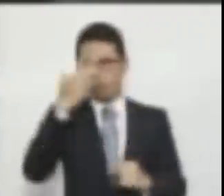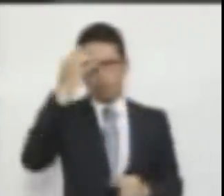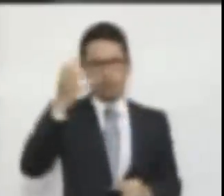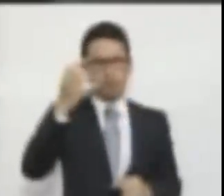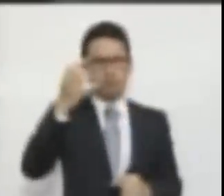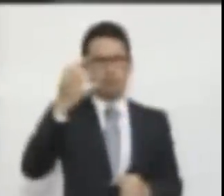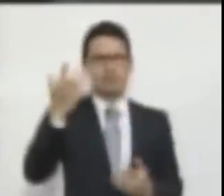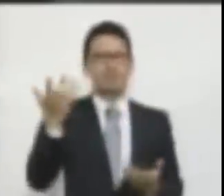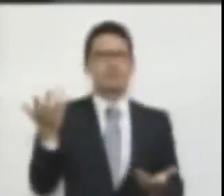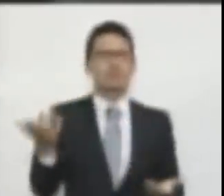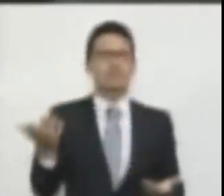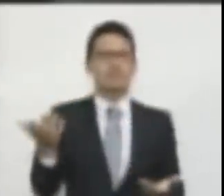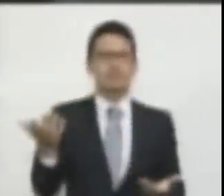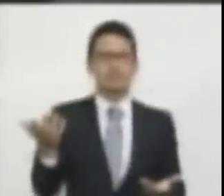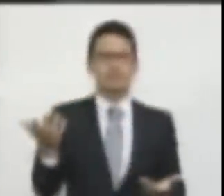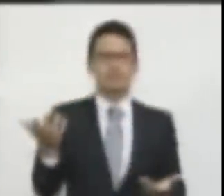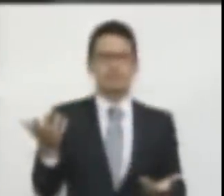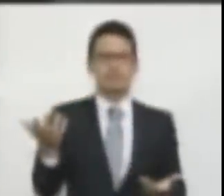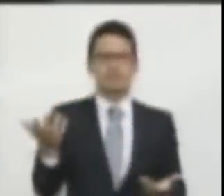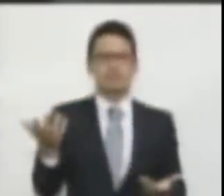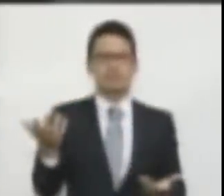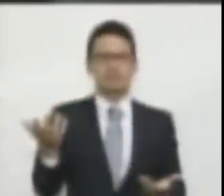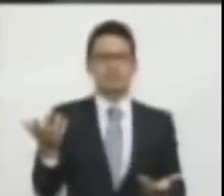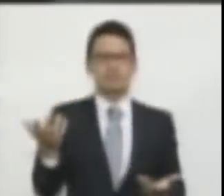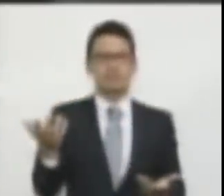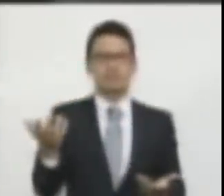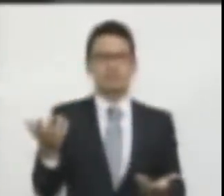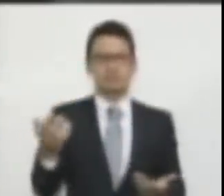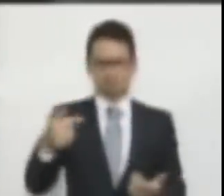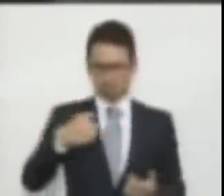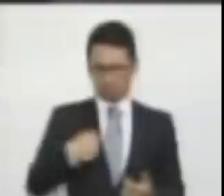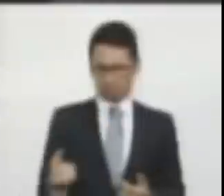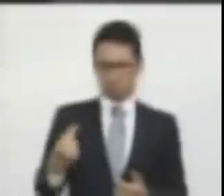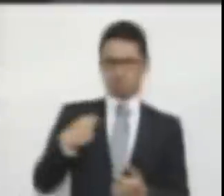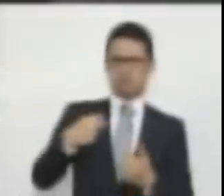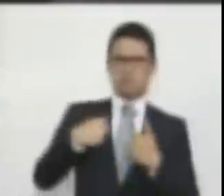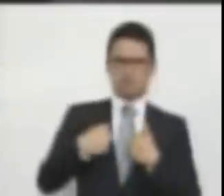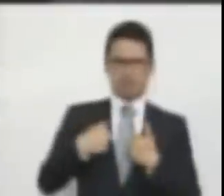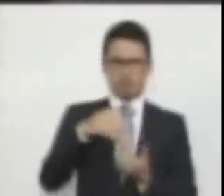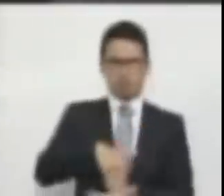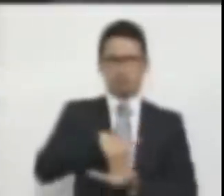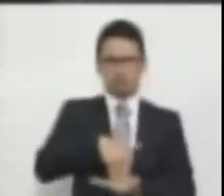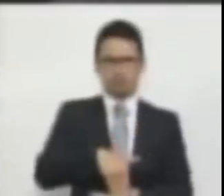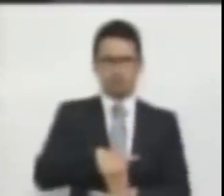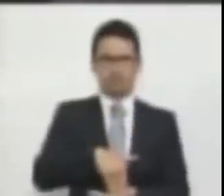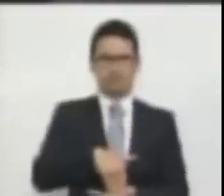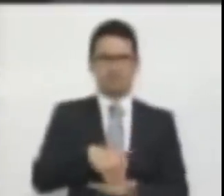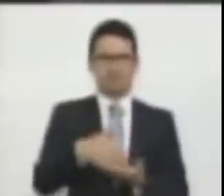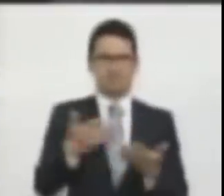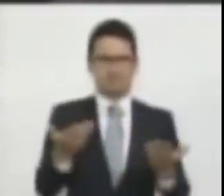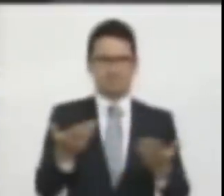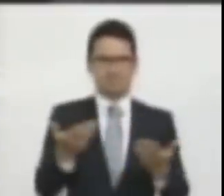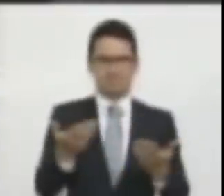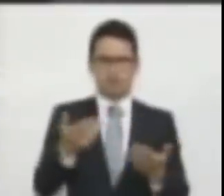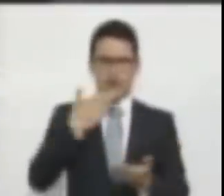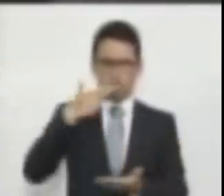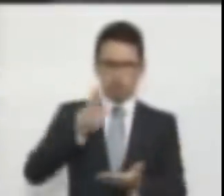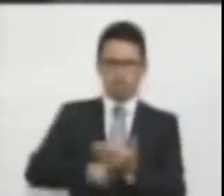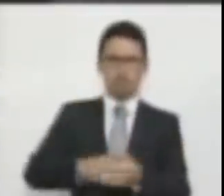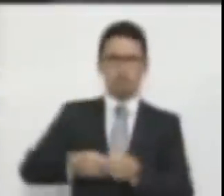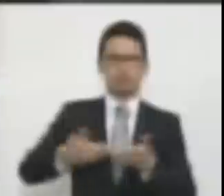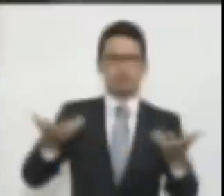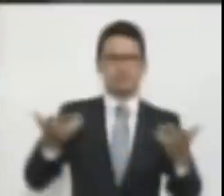a colocarme a mí en semejante posición con comunicados de Palacio?